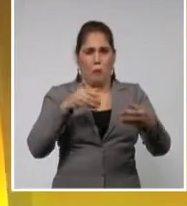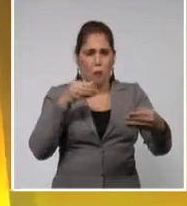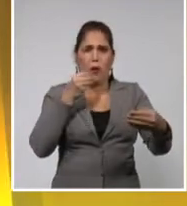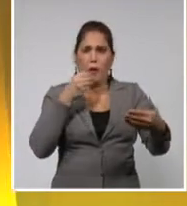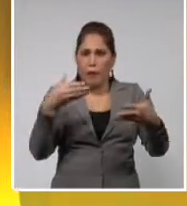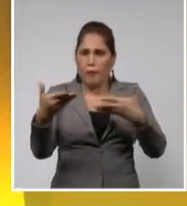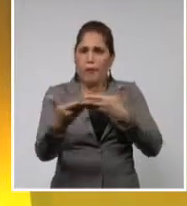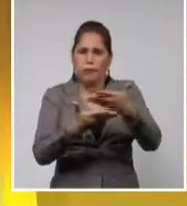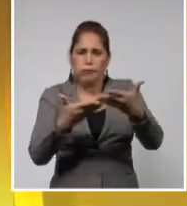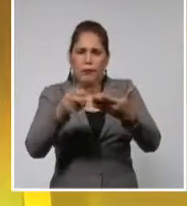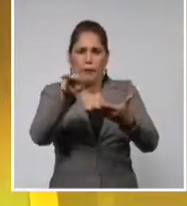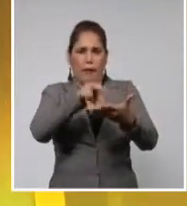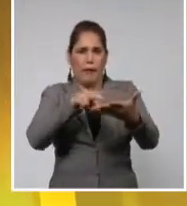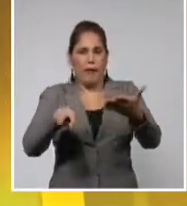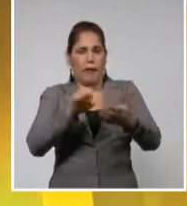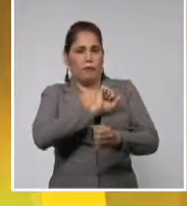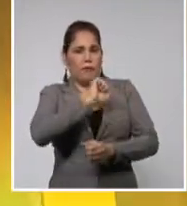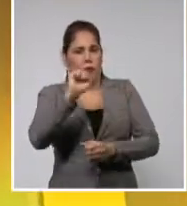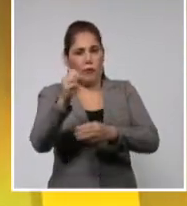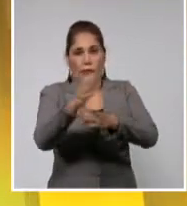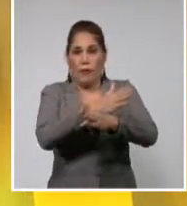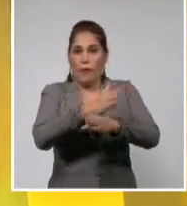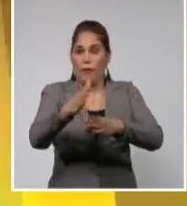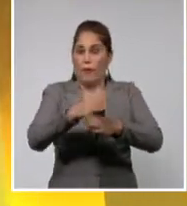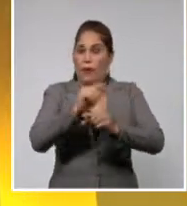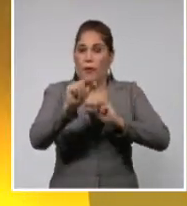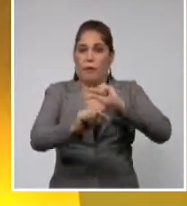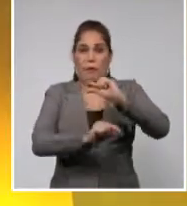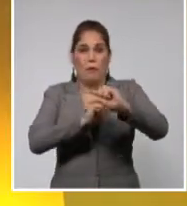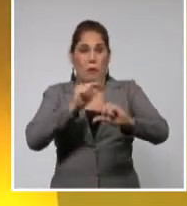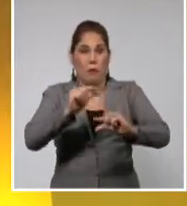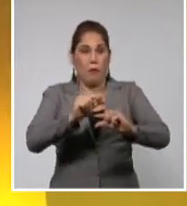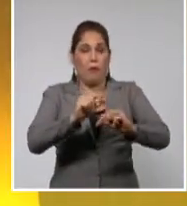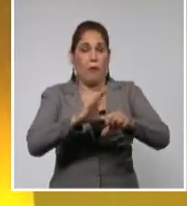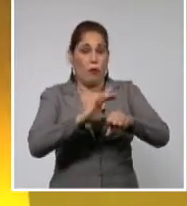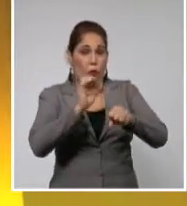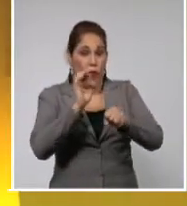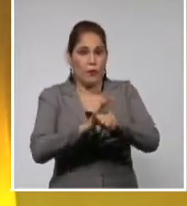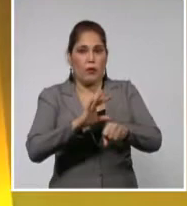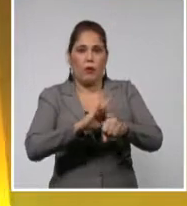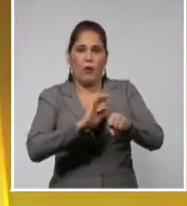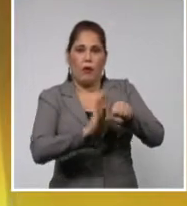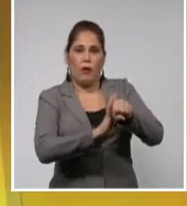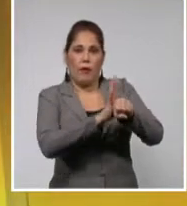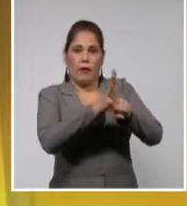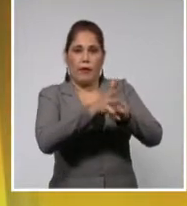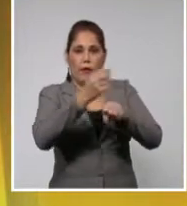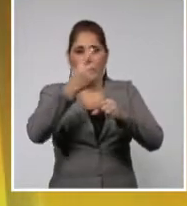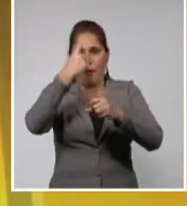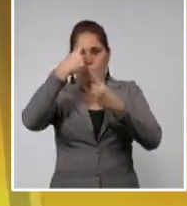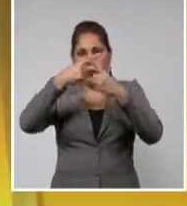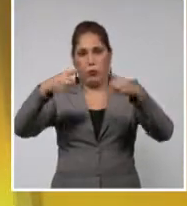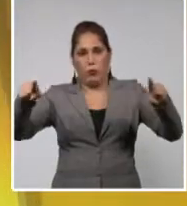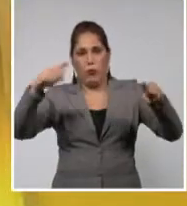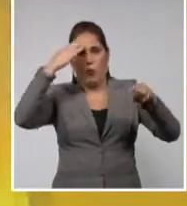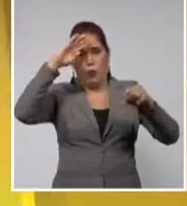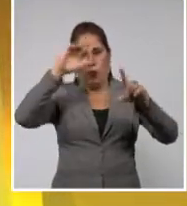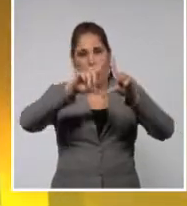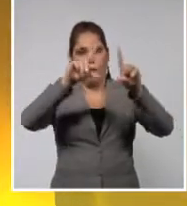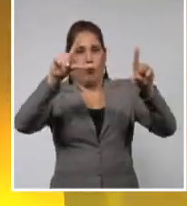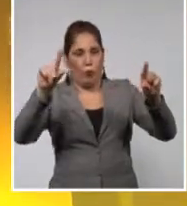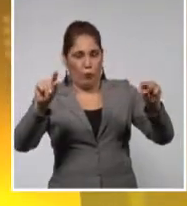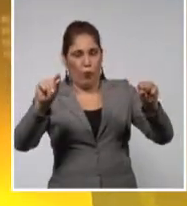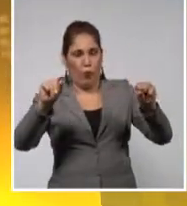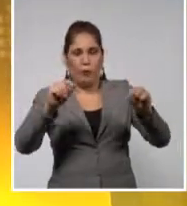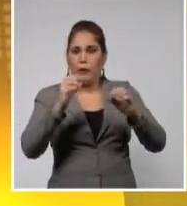de todos y cada uno de los logros que se han ido obteniendo a lo largo y ancho de nuestro territorio. Ha sido posible llegar desde